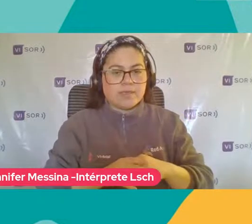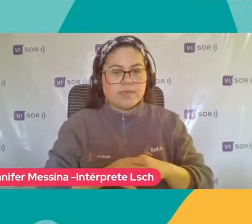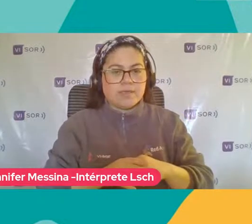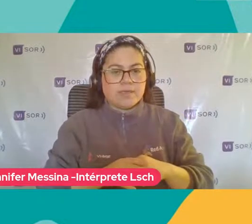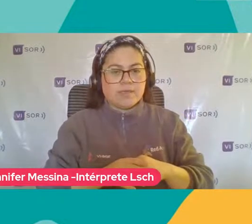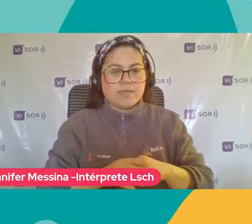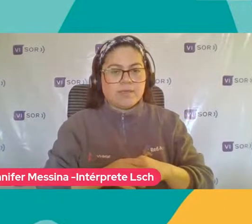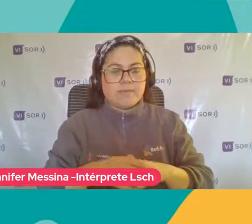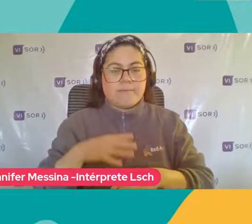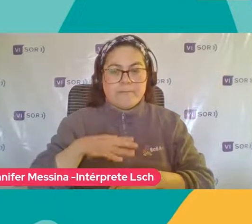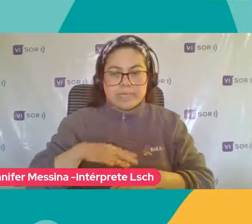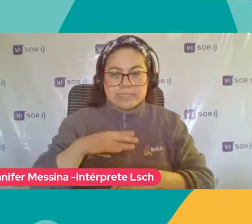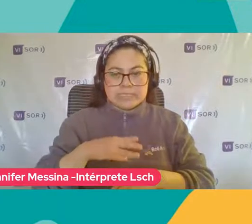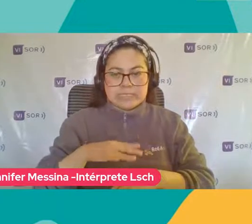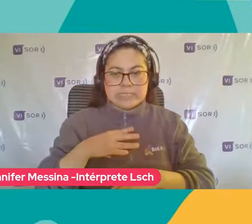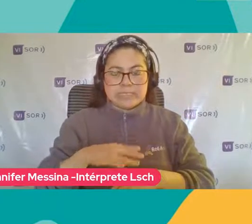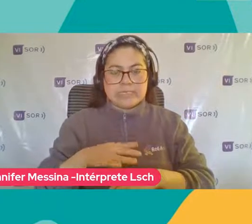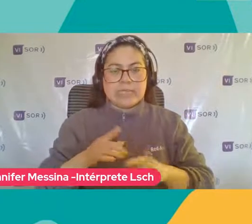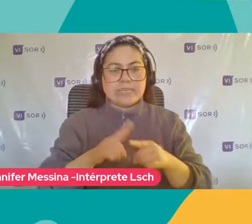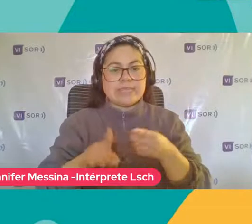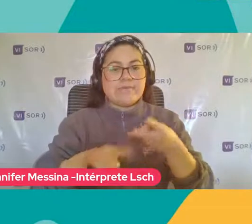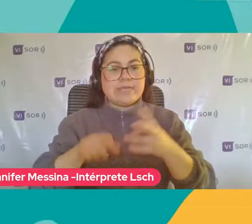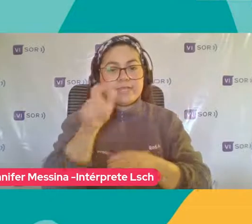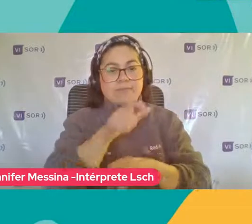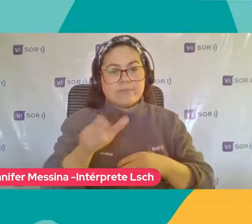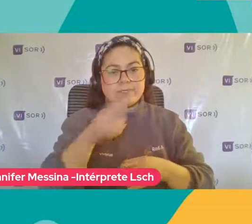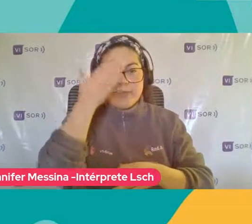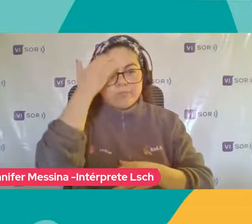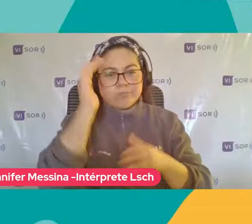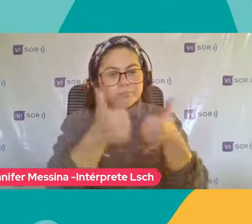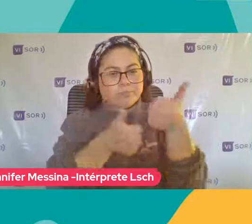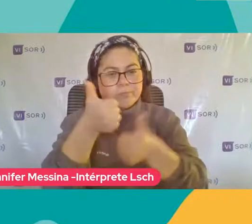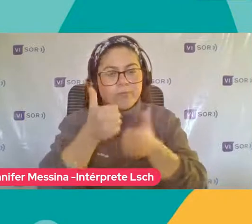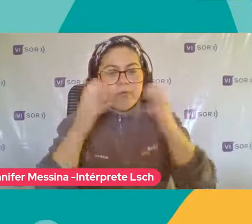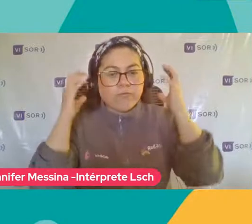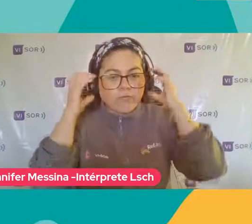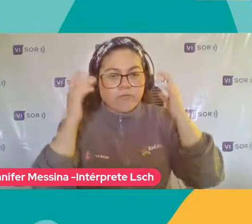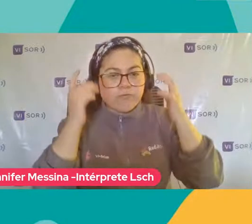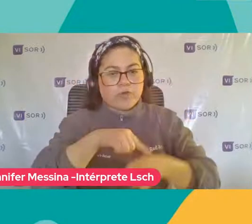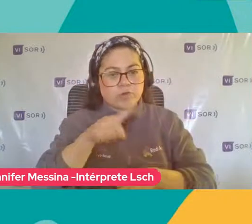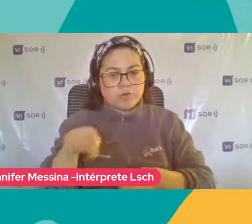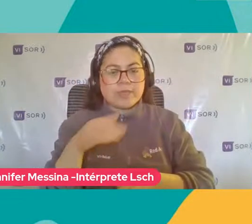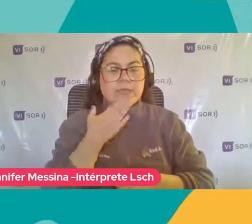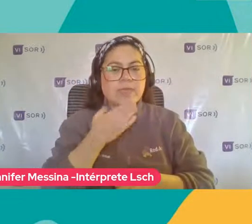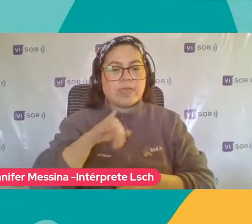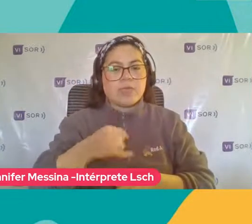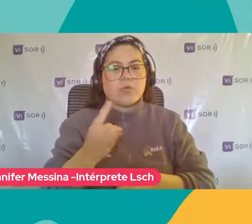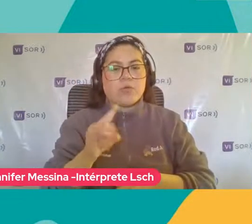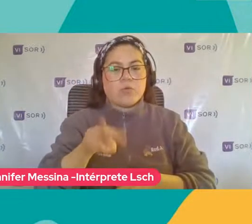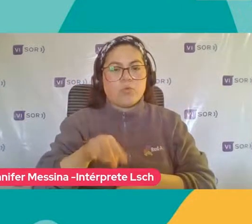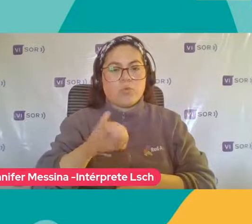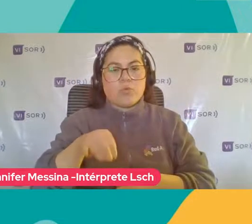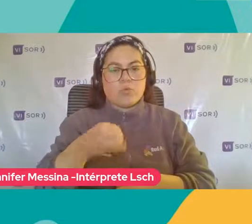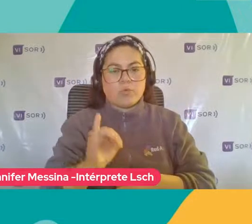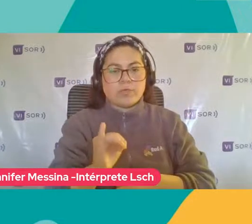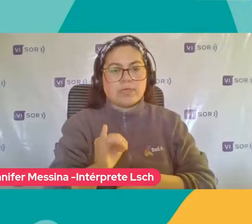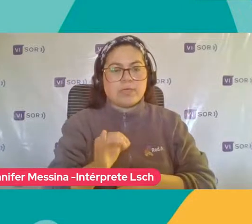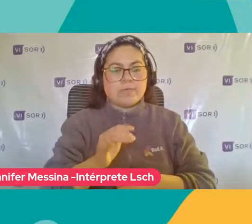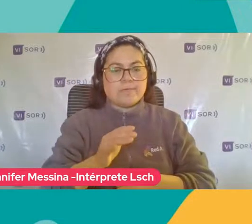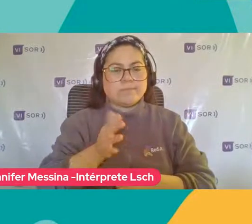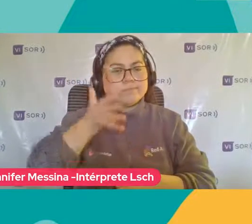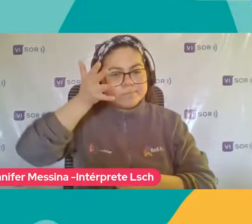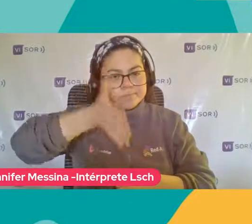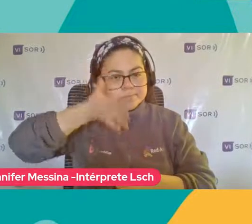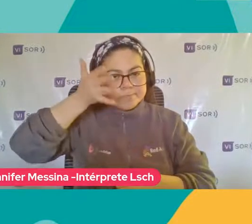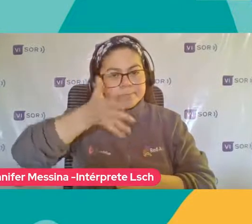los días martes Donde distintas profesionales Fonoaudiólogos Y también De Junji Bío Bío Van a ser parte De este ciclo De webinars De